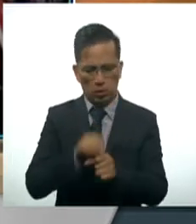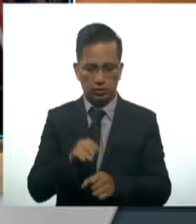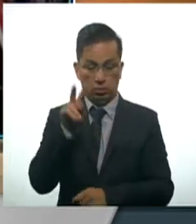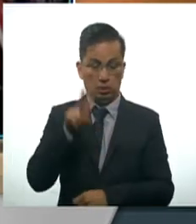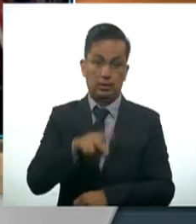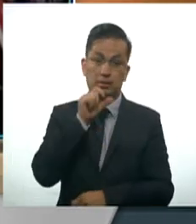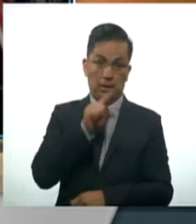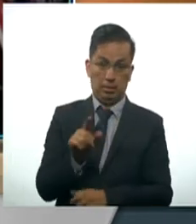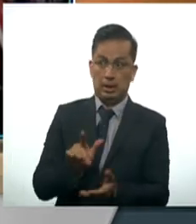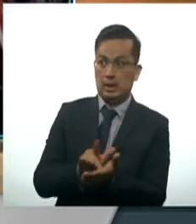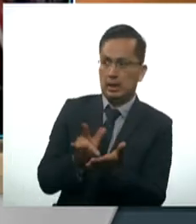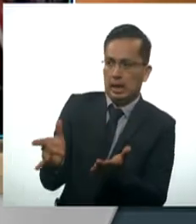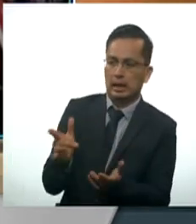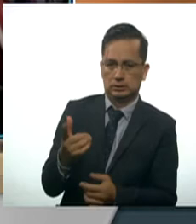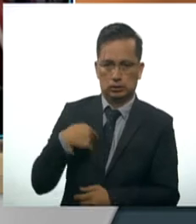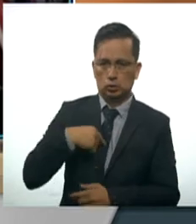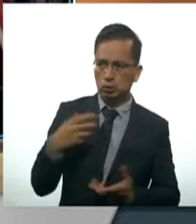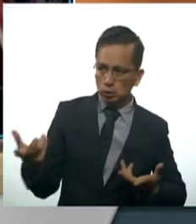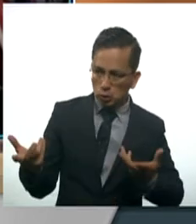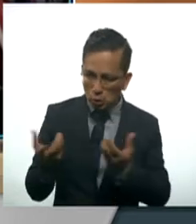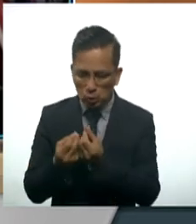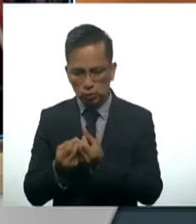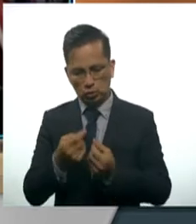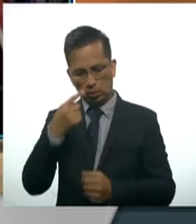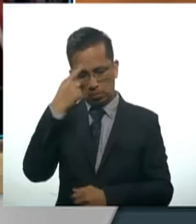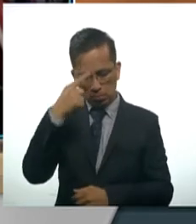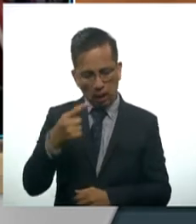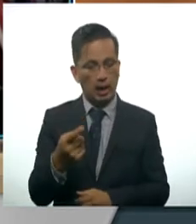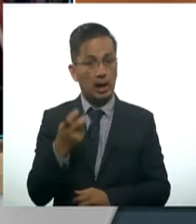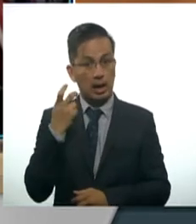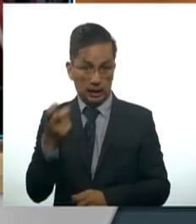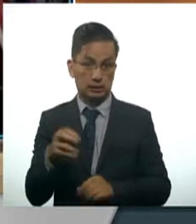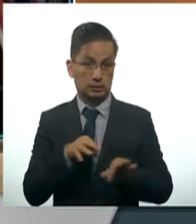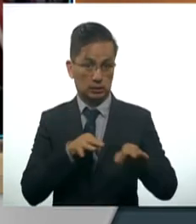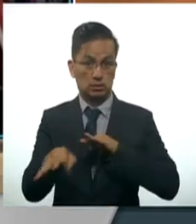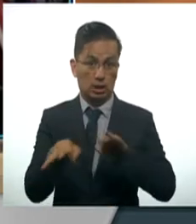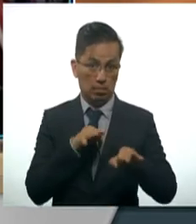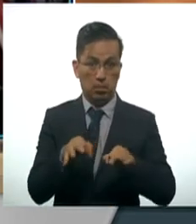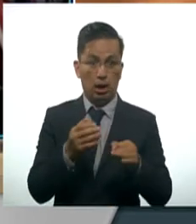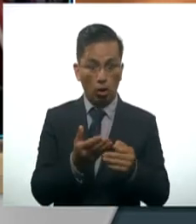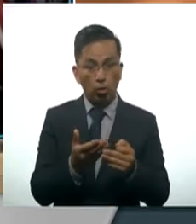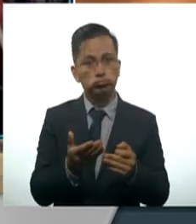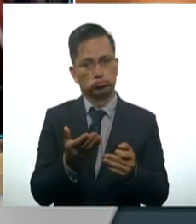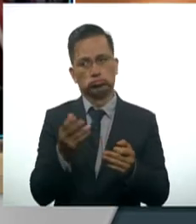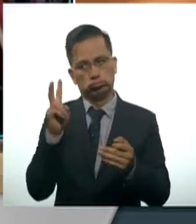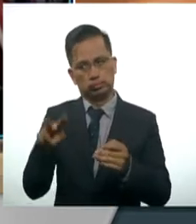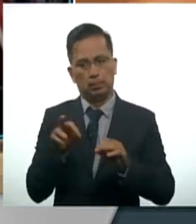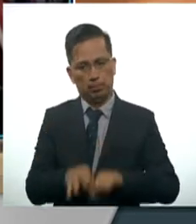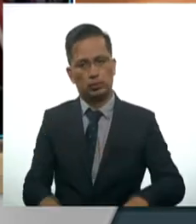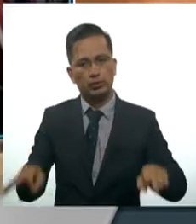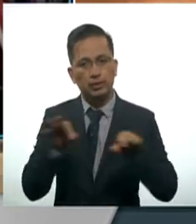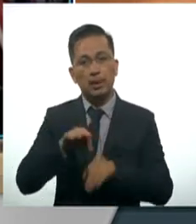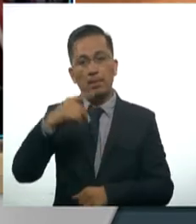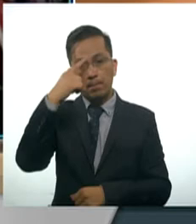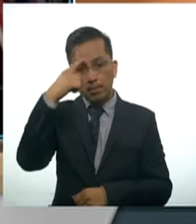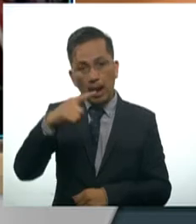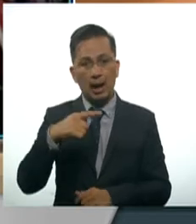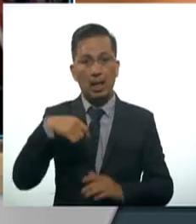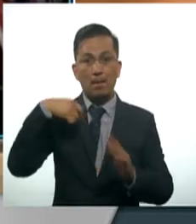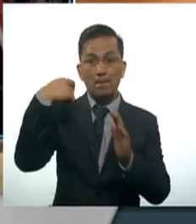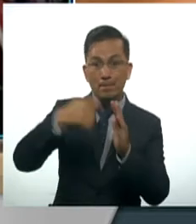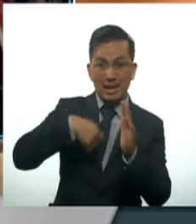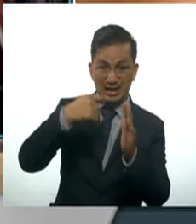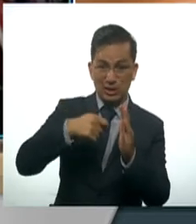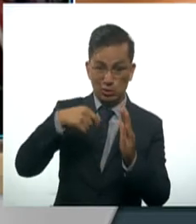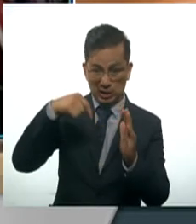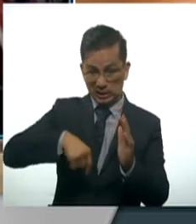dejarnos acompañarles en transitar a esta labor importante de recuperar las películas de